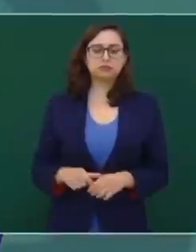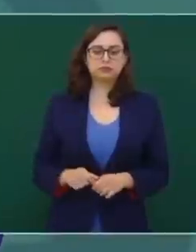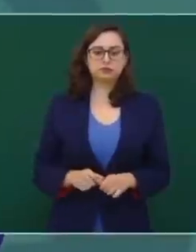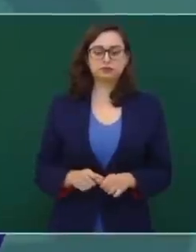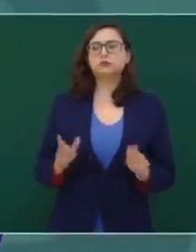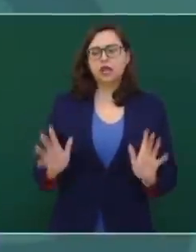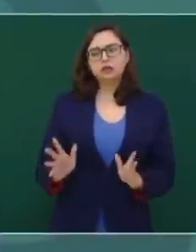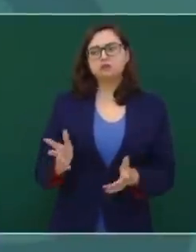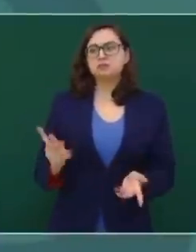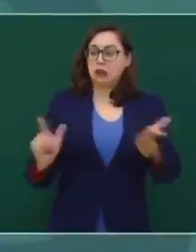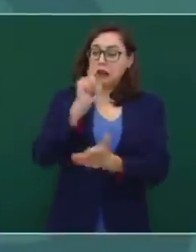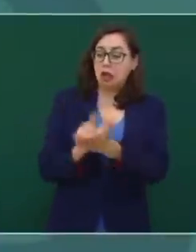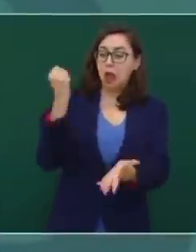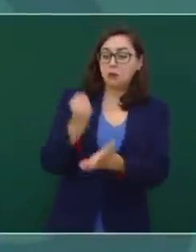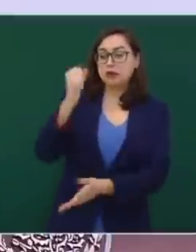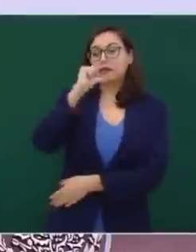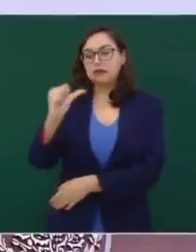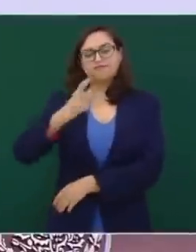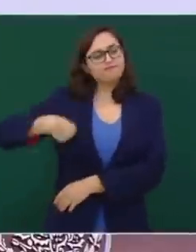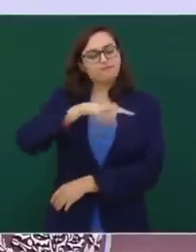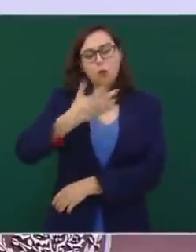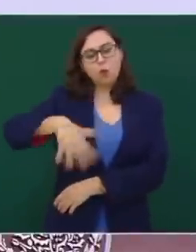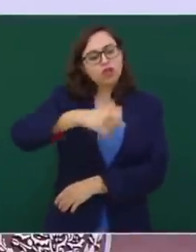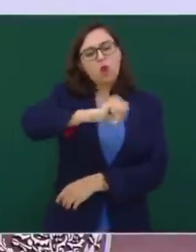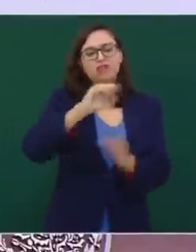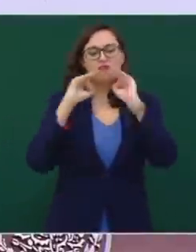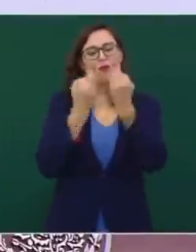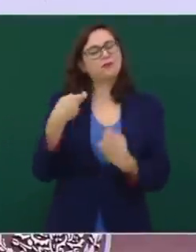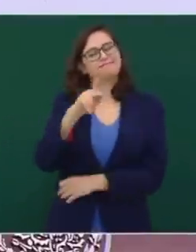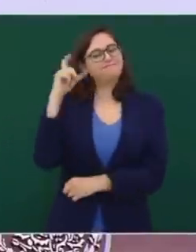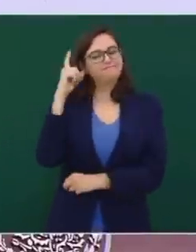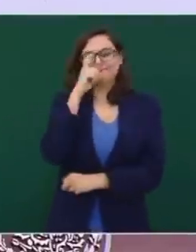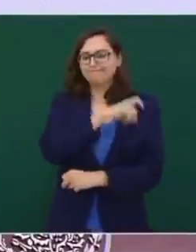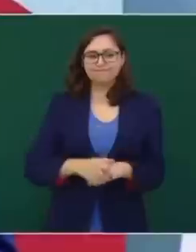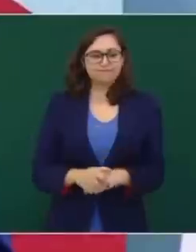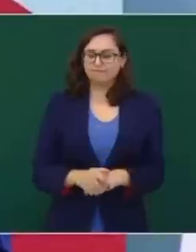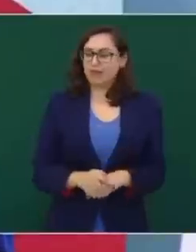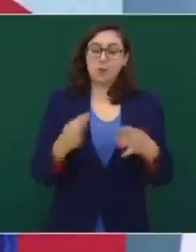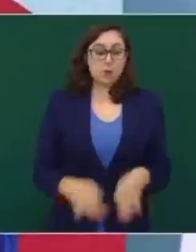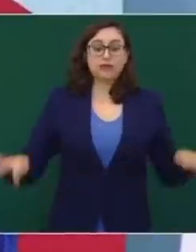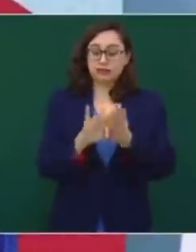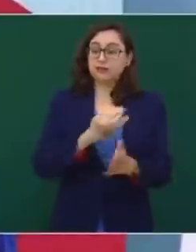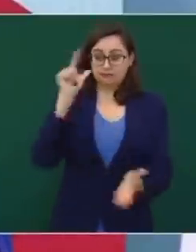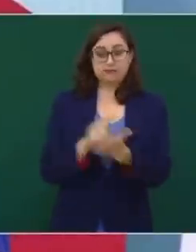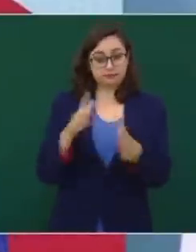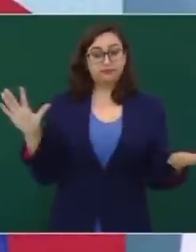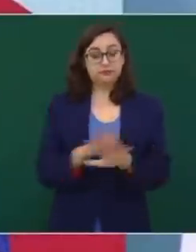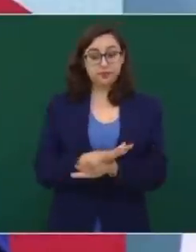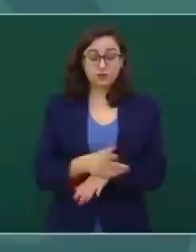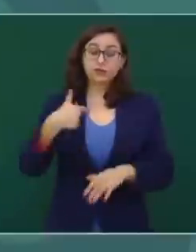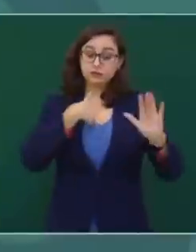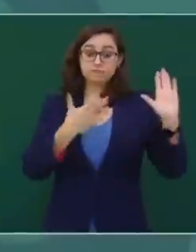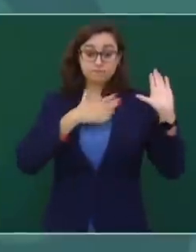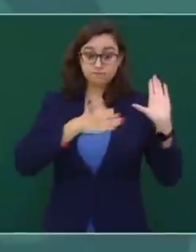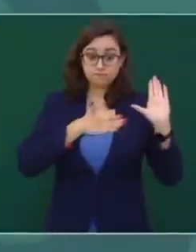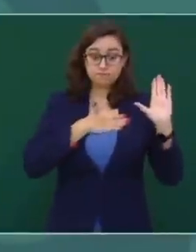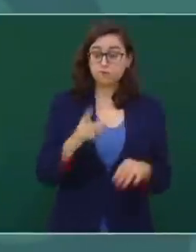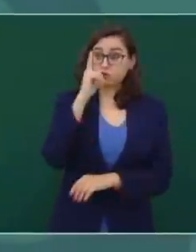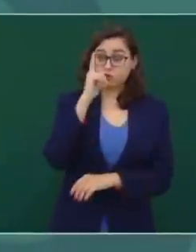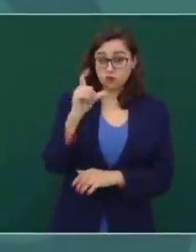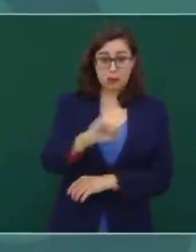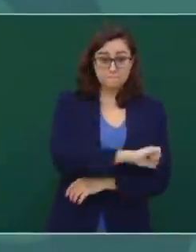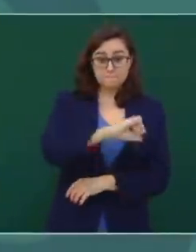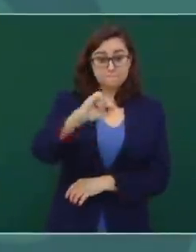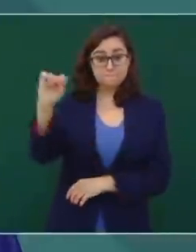Buscaríamos otro mecanismo, pero sí nos pondría en una situación muy difícil, porque ya necesitamos esta reforma. Yo hice el compromiso de que no iba a aumentar la luz en